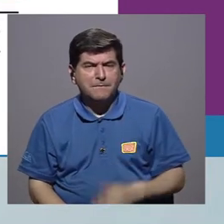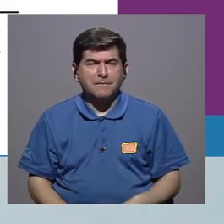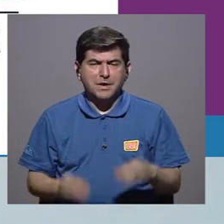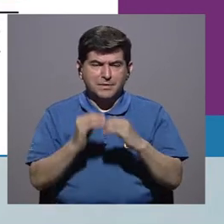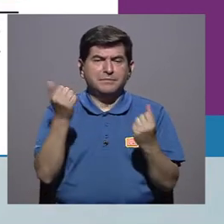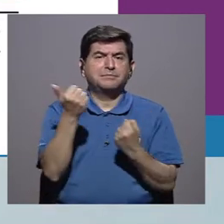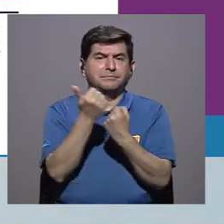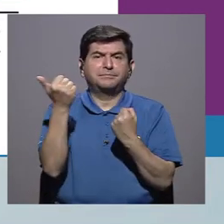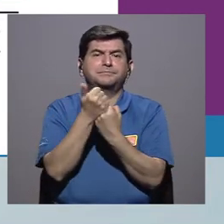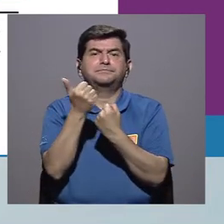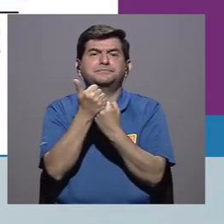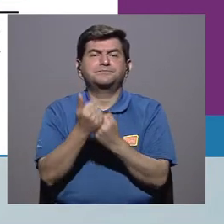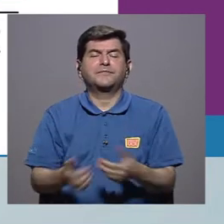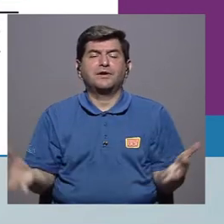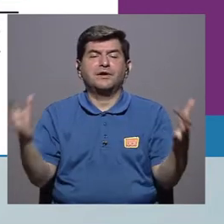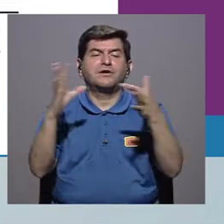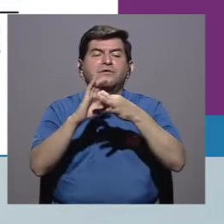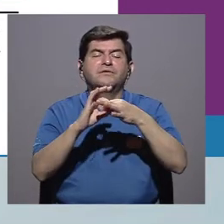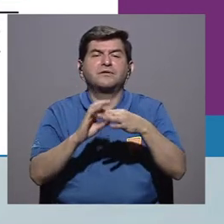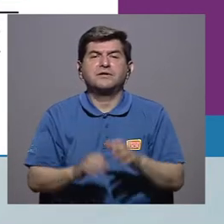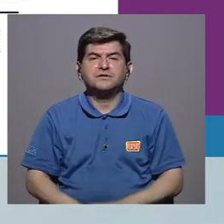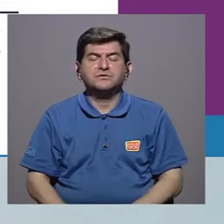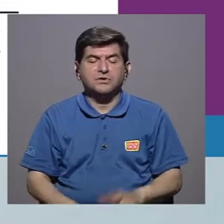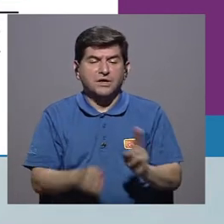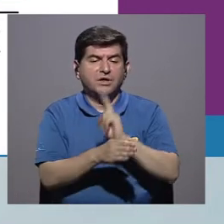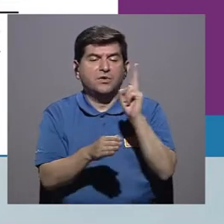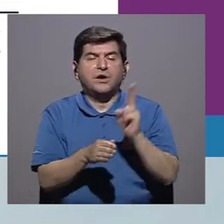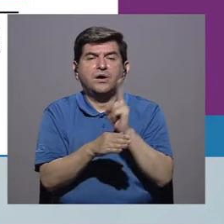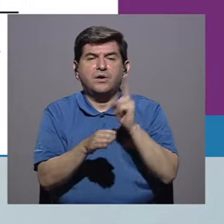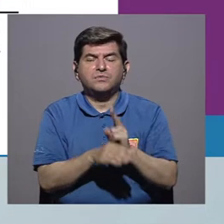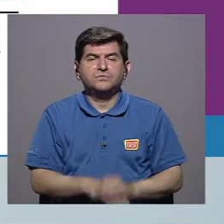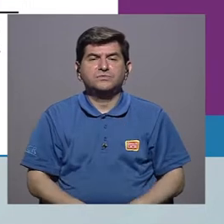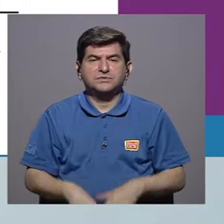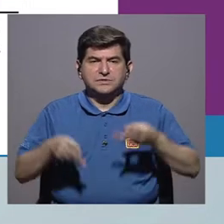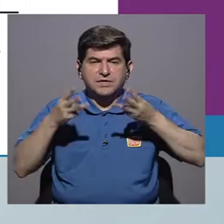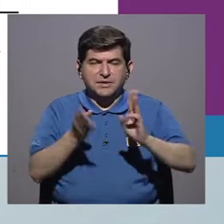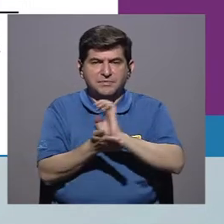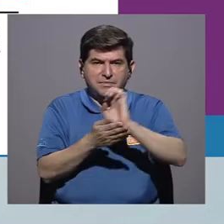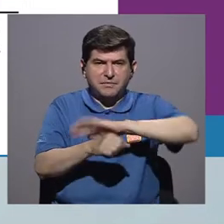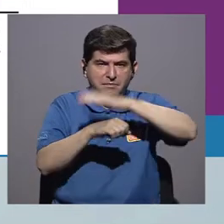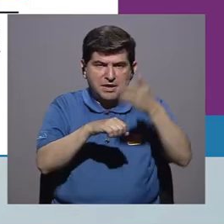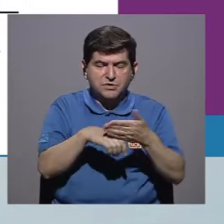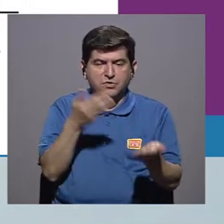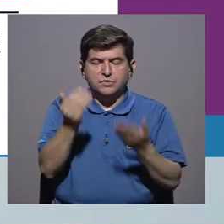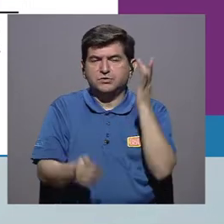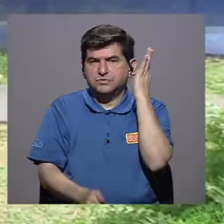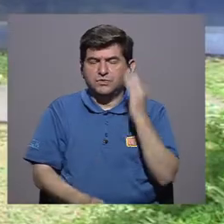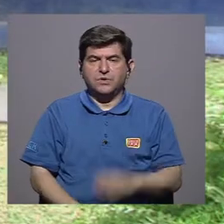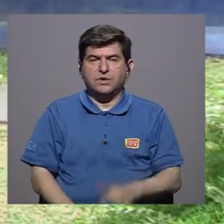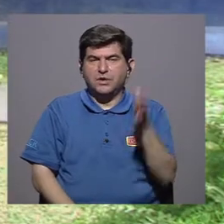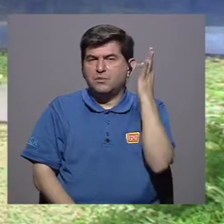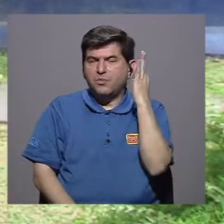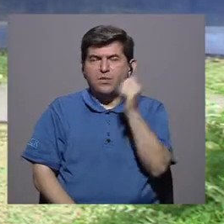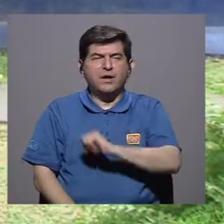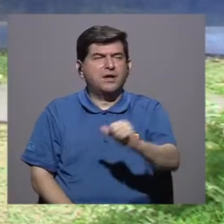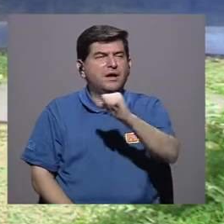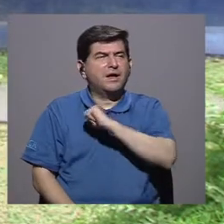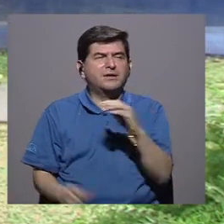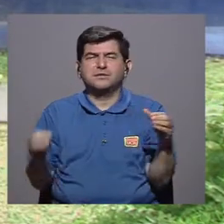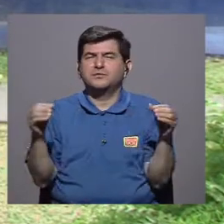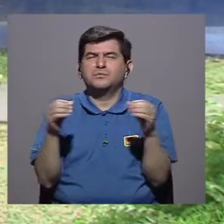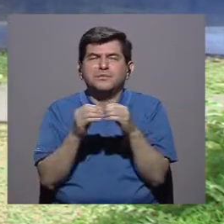favor con respecto al uso de los métodos anticonceptivos que las mujeres y que las mujeres más bien tuvieron una actitud más